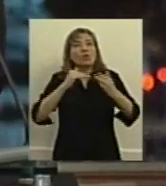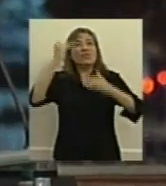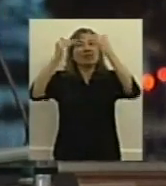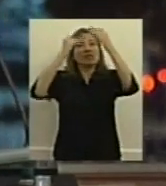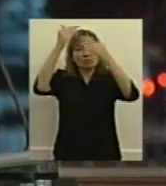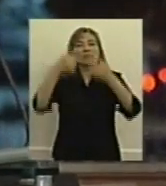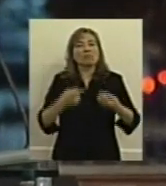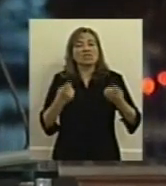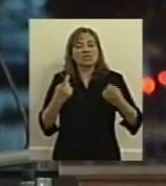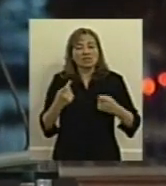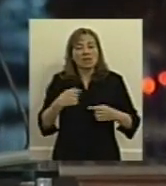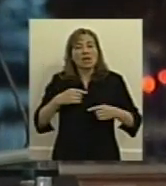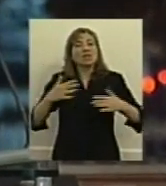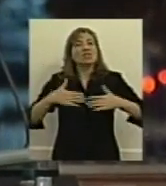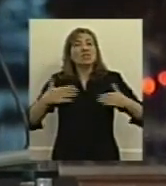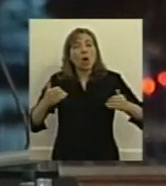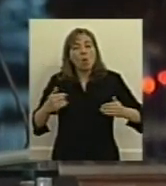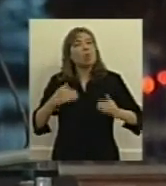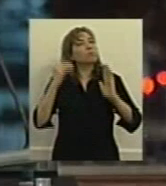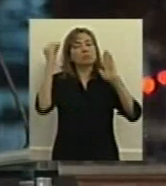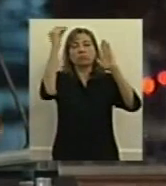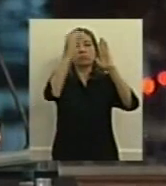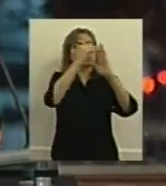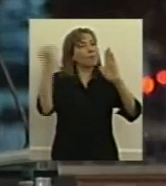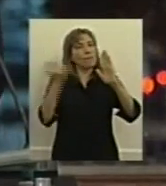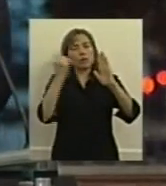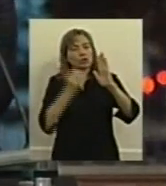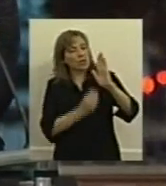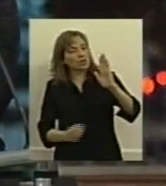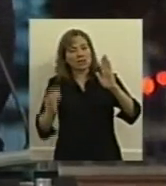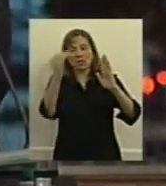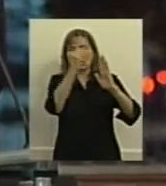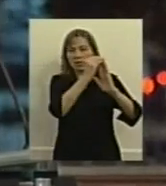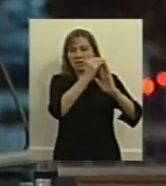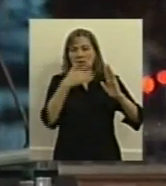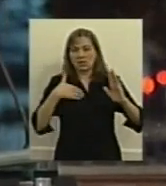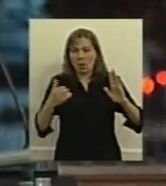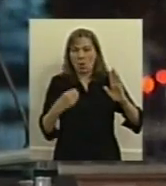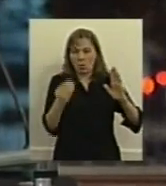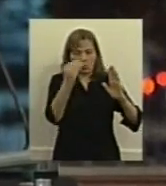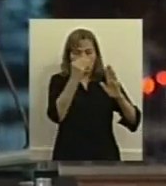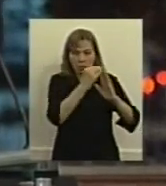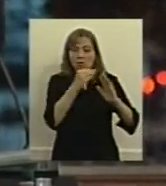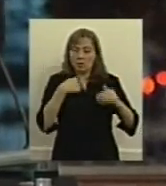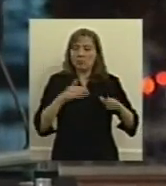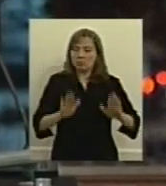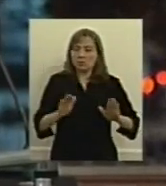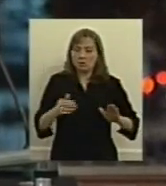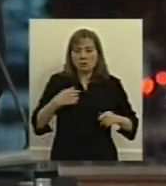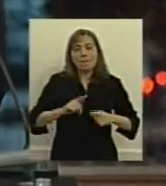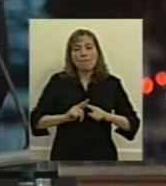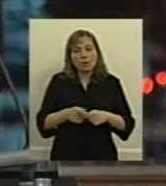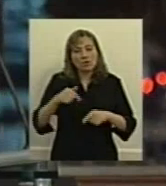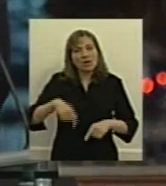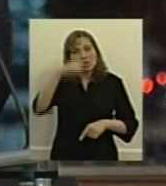de concebir a la salud como uno de sus valores más importantes este es el marco en el que lo estamos haciendo esta es una política